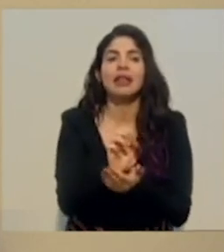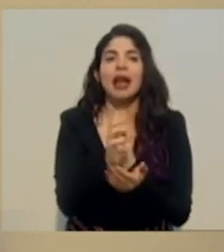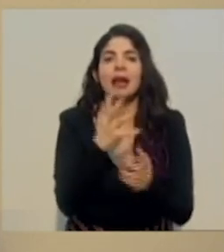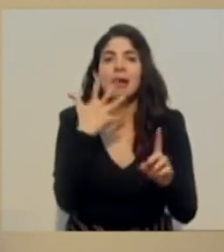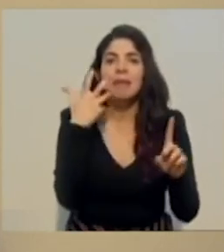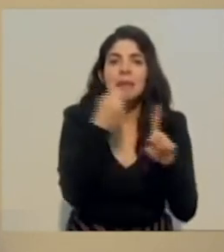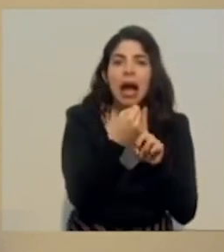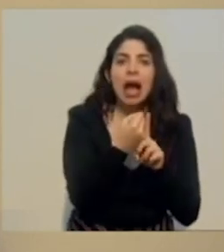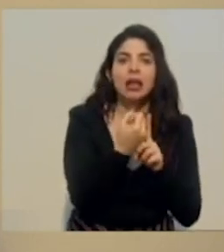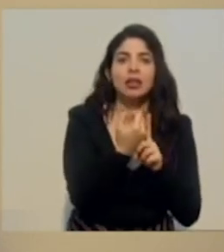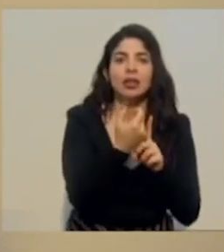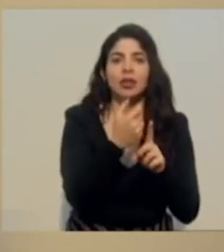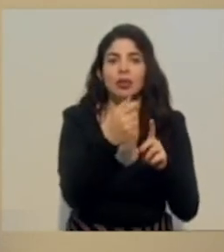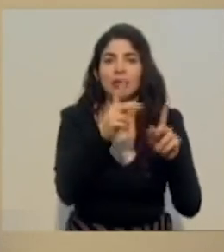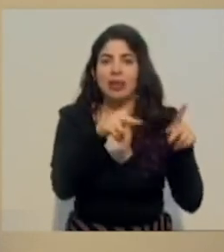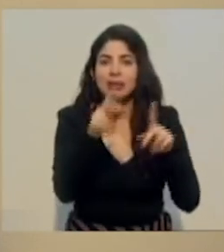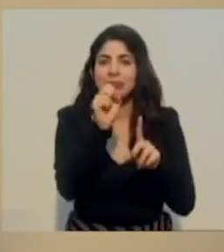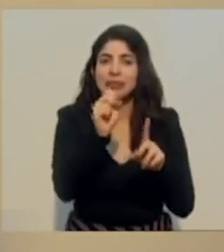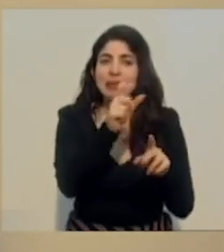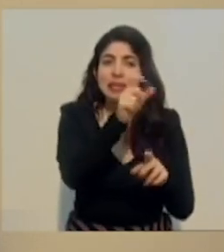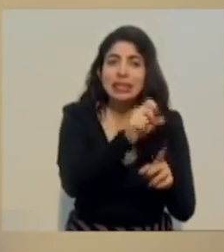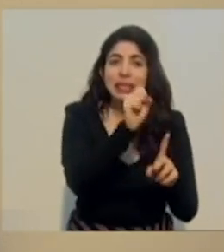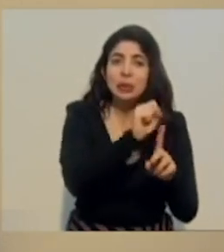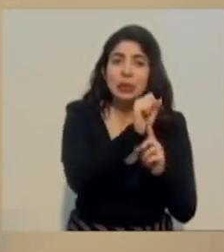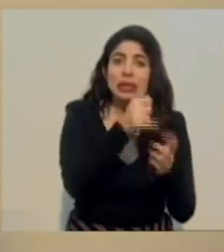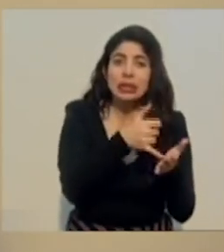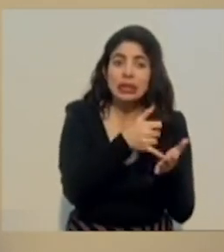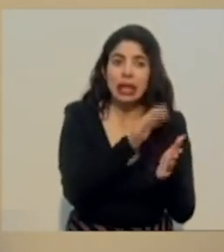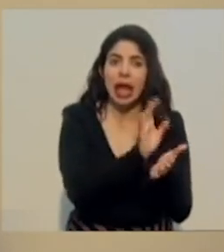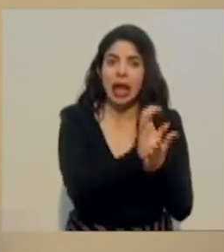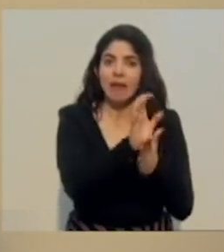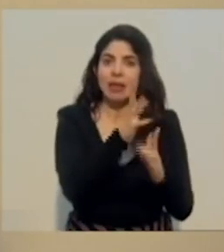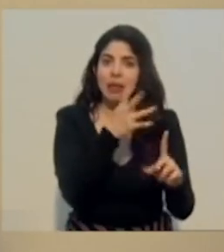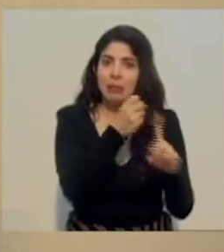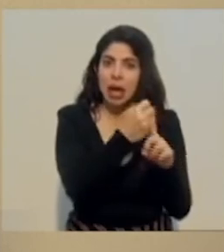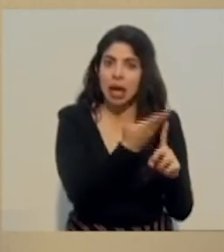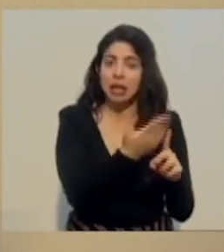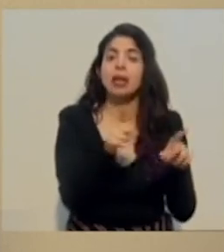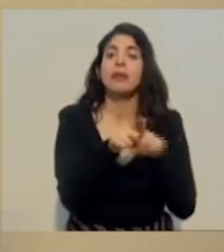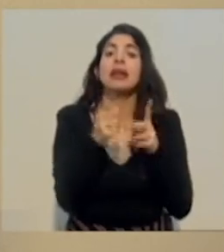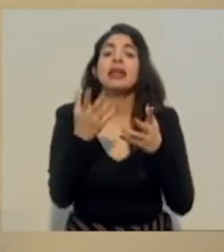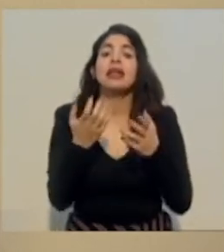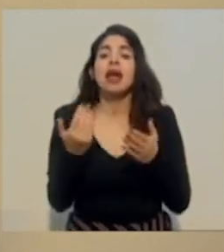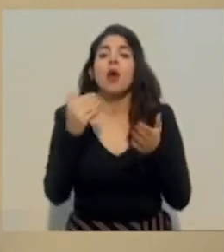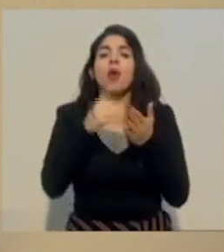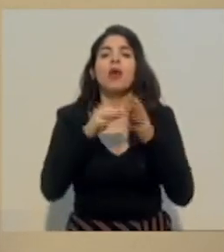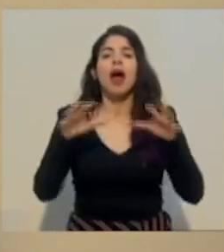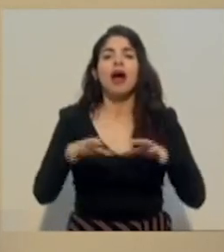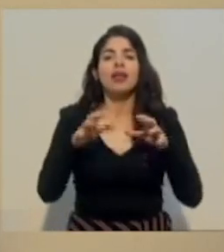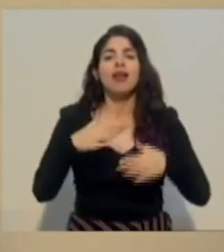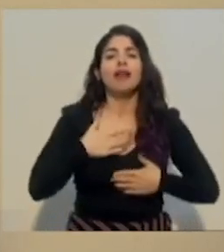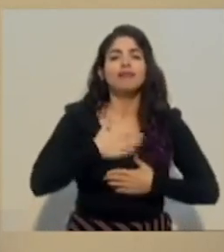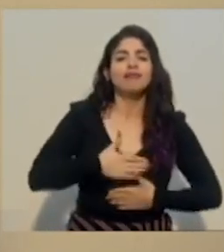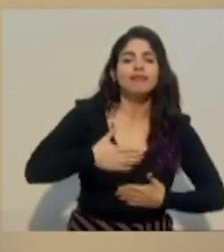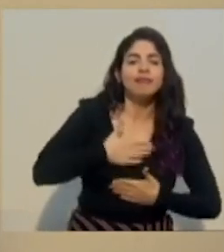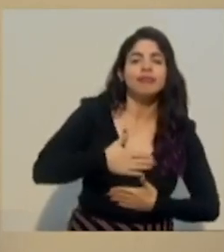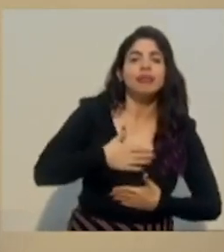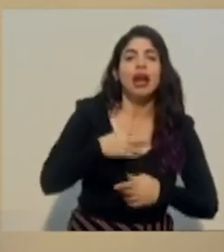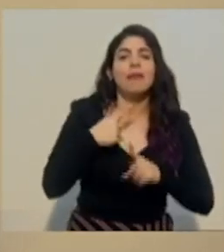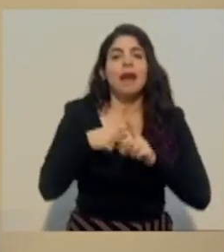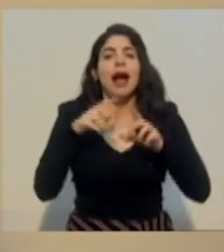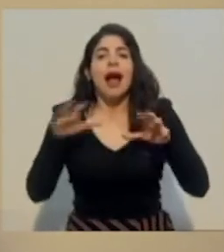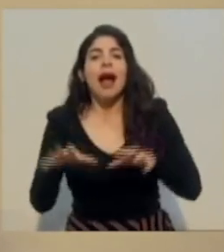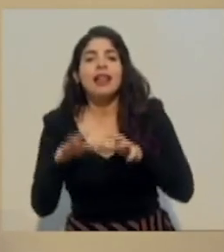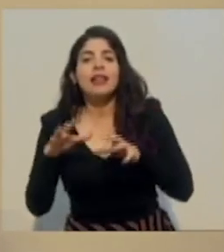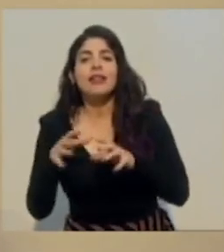poblaciones vulnerables, queremos recuperar las actividades de preocio y las actividades también que tienen que ver con la salud